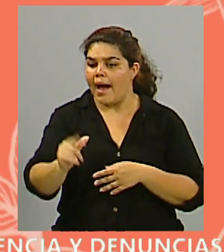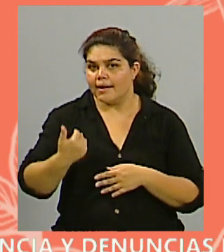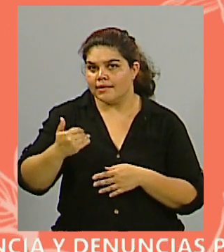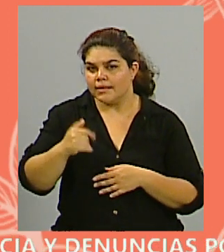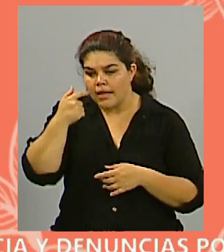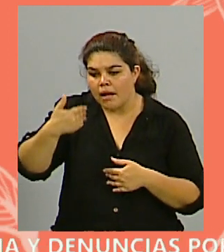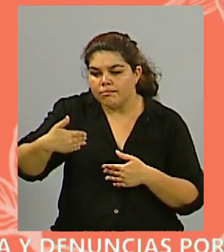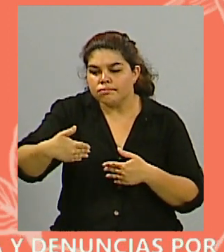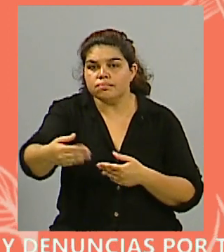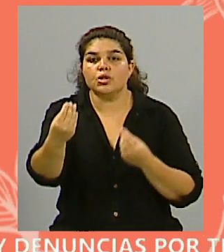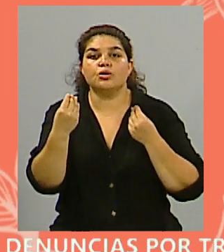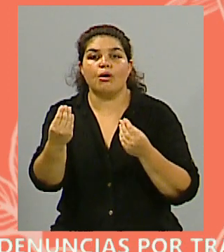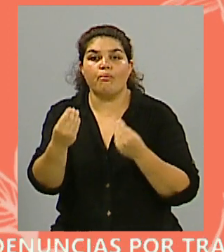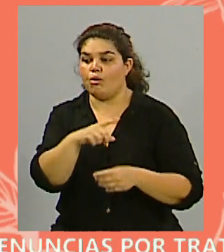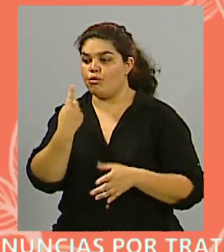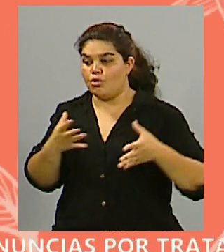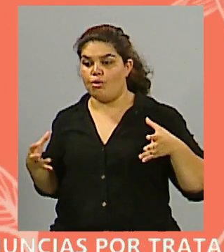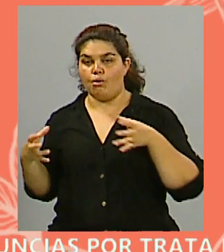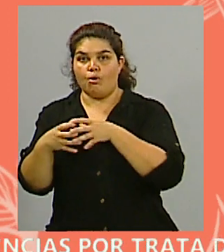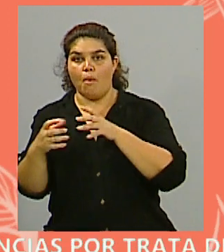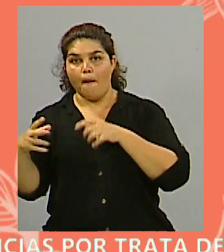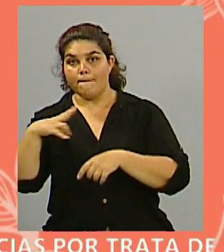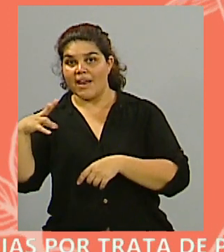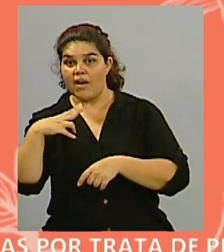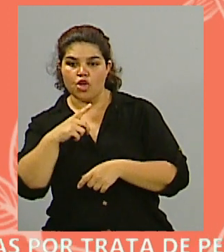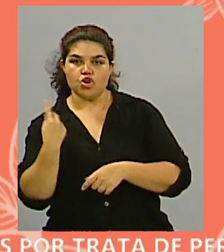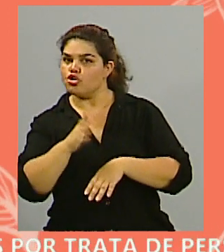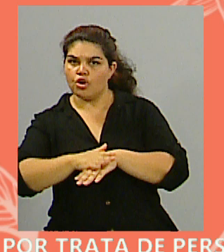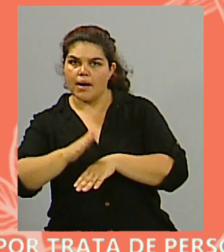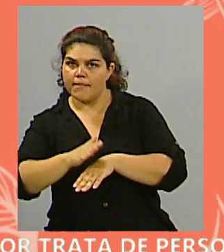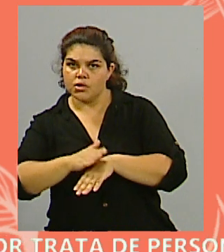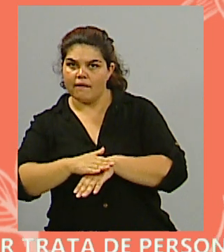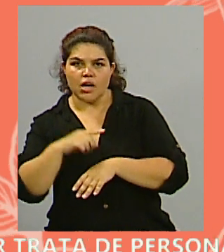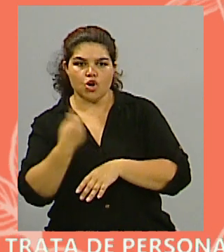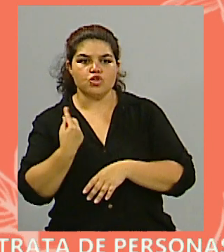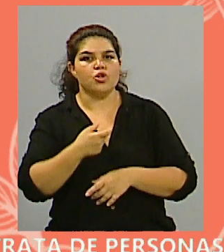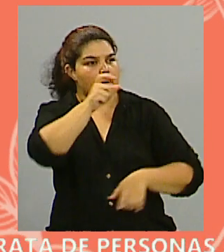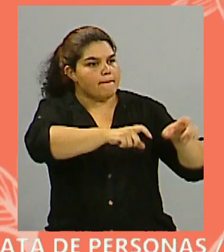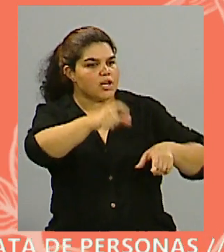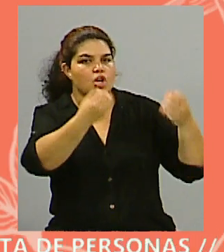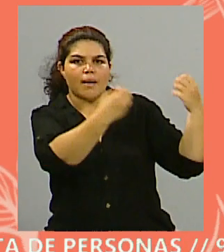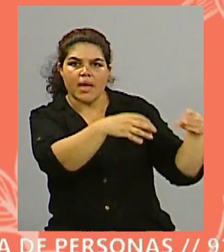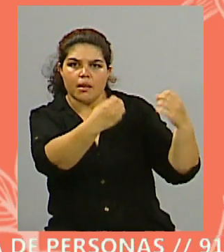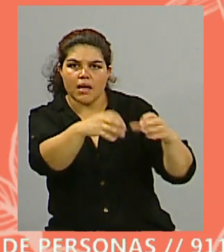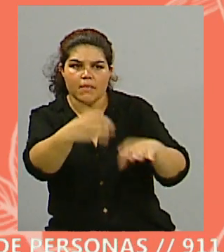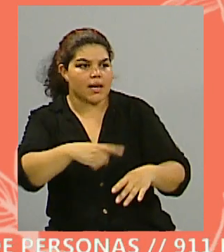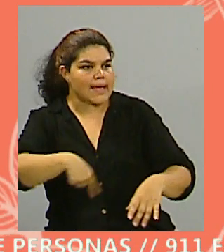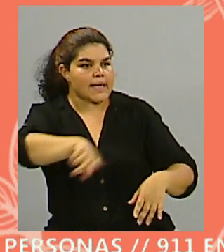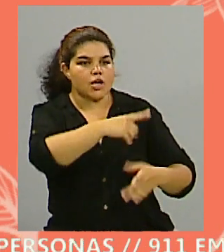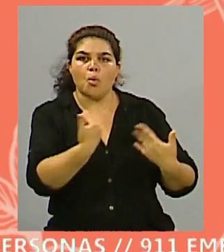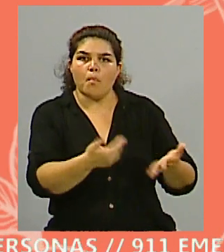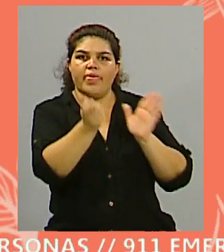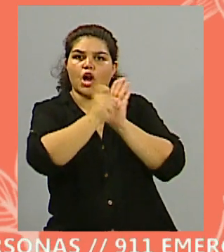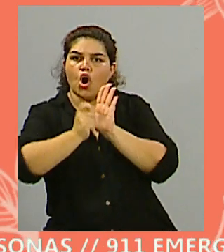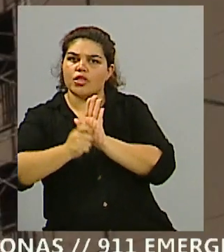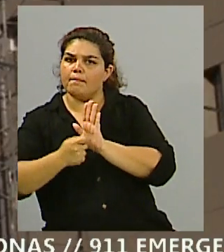claramente los privados tenemos que hacernos cargo y tenemos que hacerlo con responsabilidad, contratando como corresponde y poniendo por